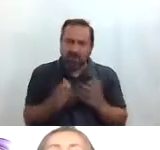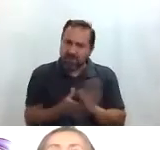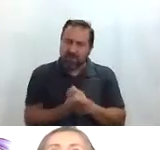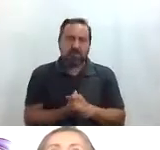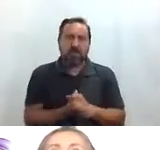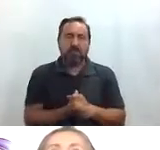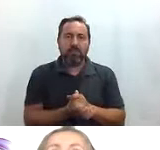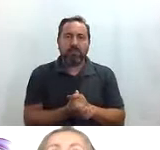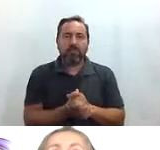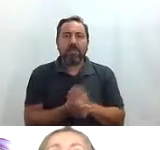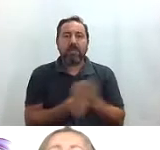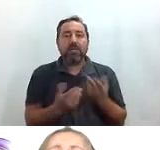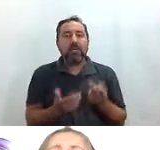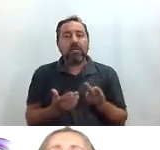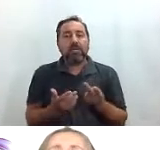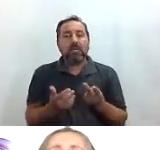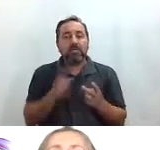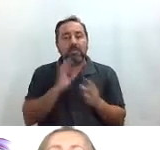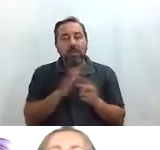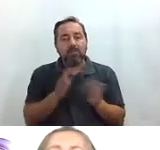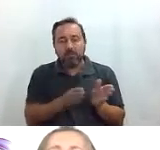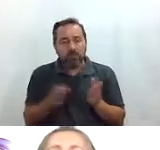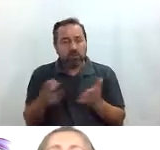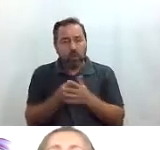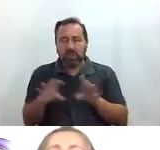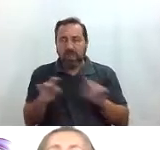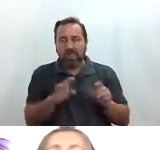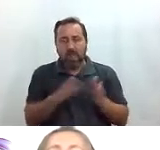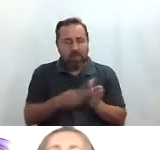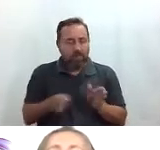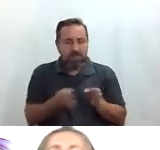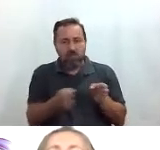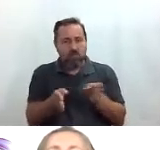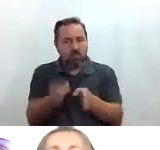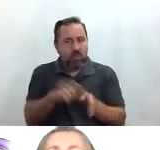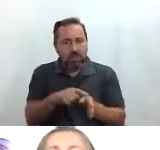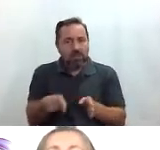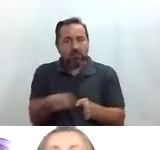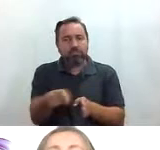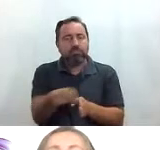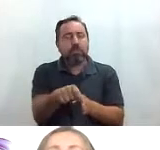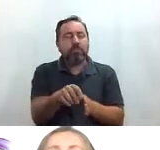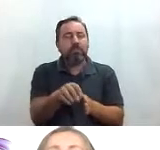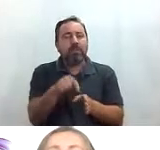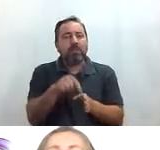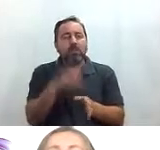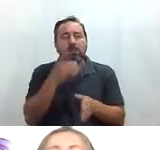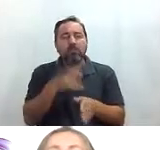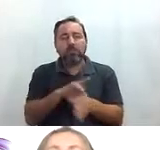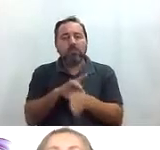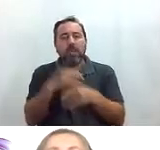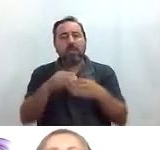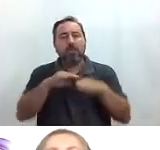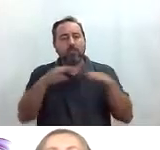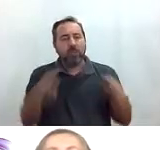tienen los encaminamientos podotáctiles para nosotros que nos dirigen pues a los distintos mostradores de la